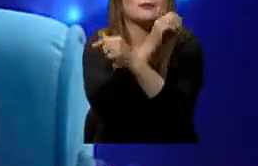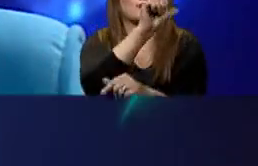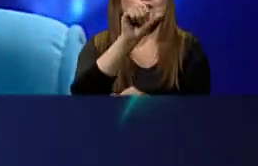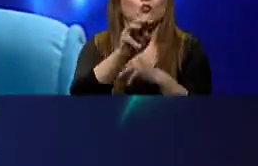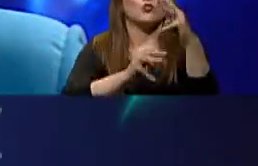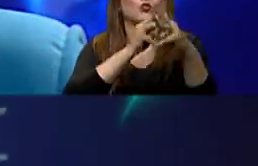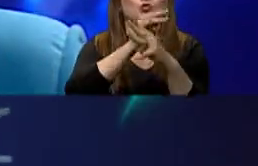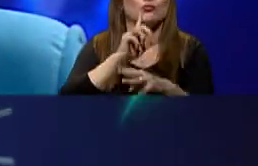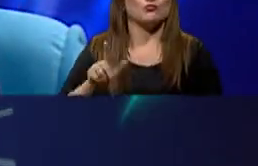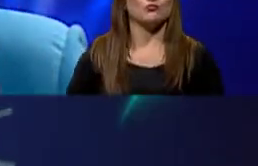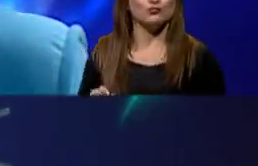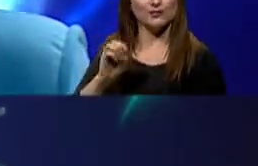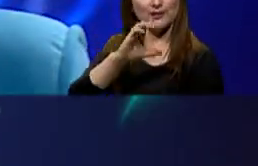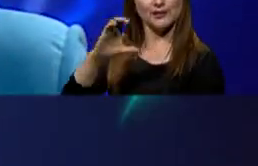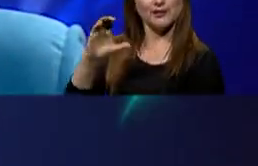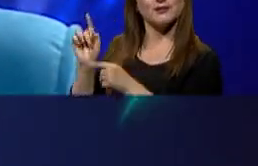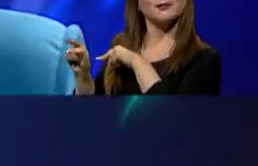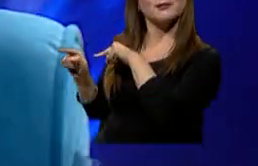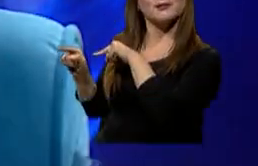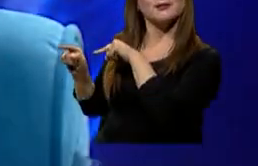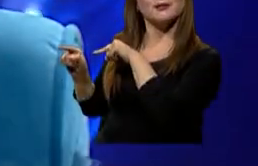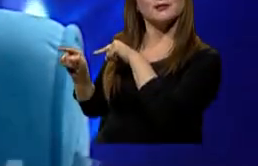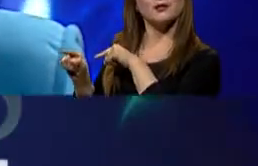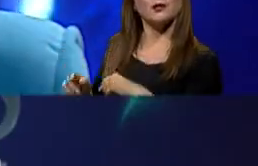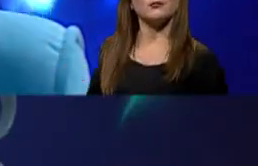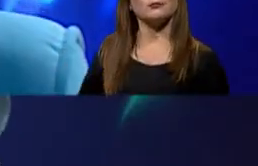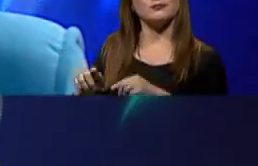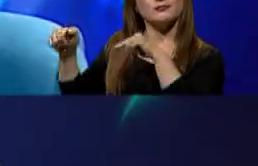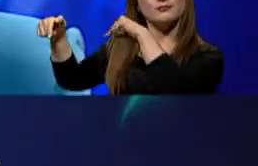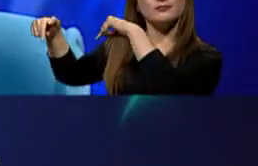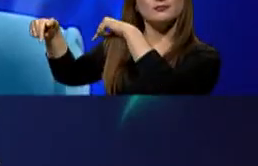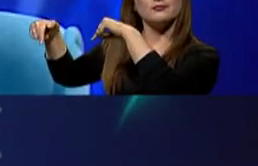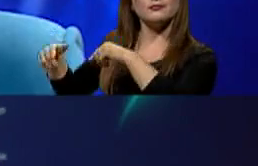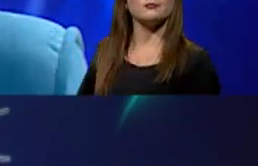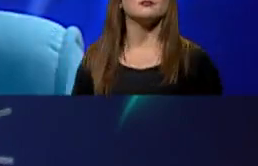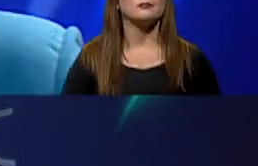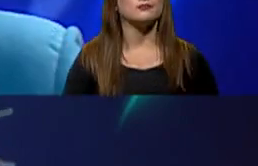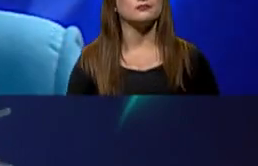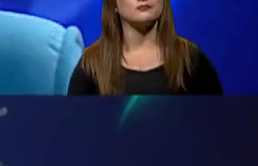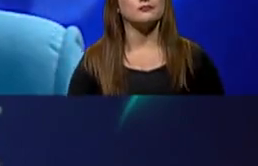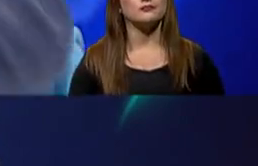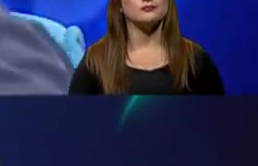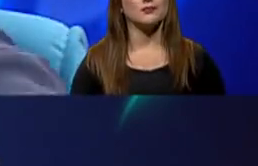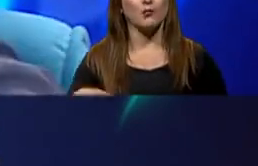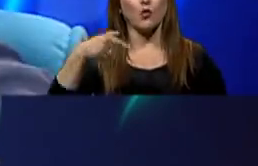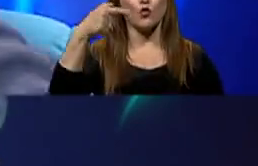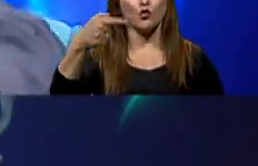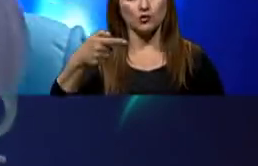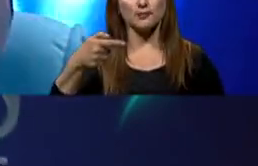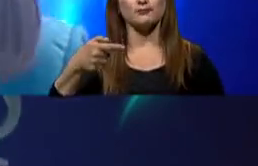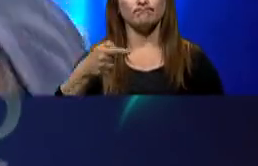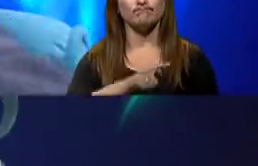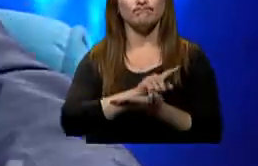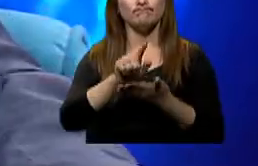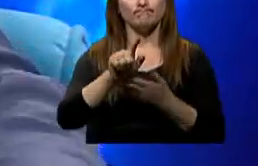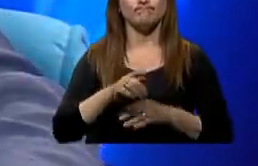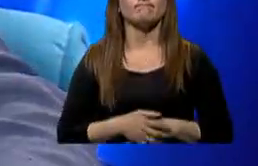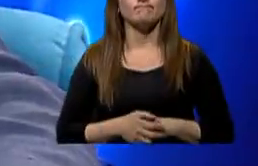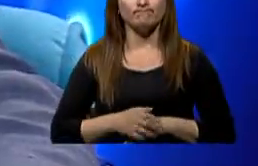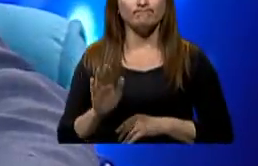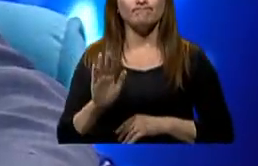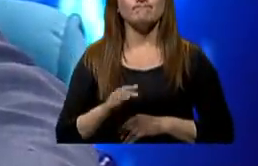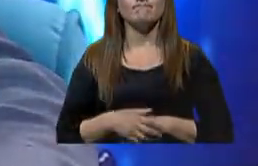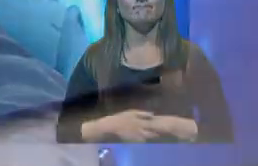mundosaludesc, o a nuestro correo electrónico, salud, arroba teleamazonas.com. Les invitamos a que nos vean en el próximo programa.